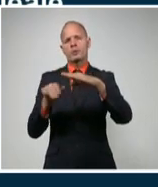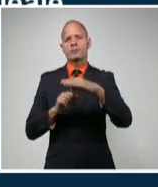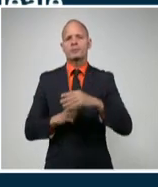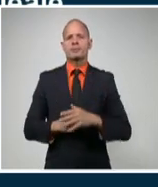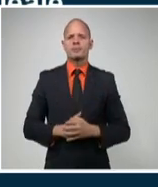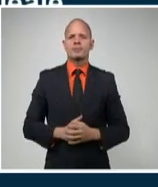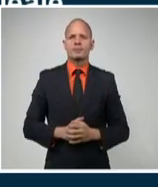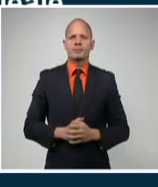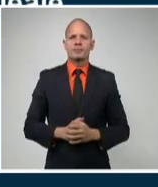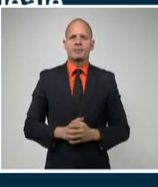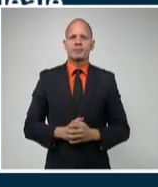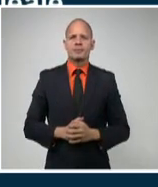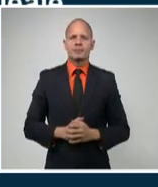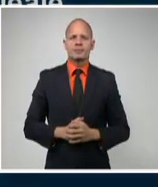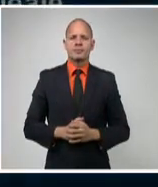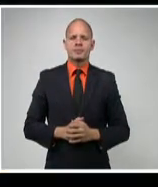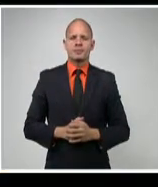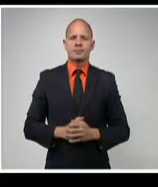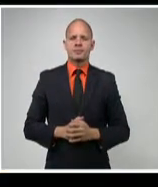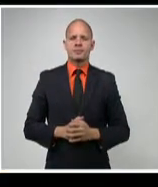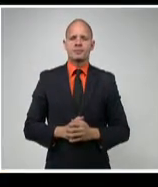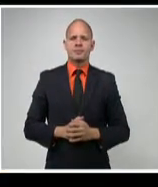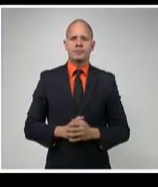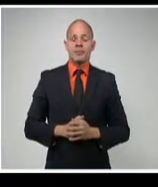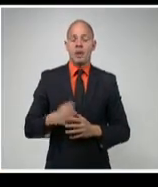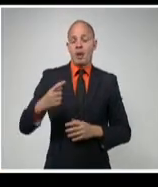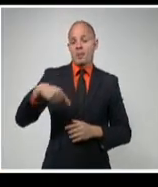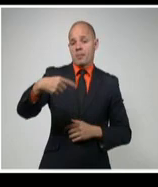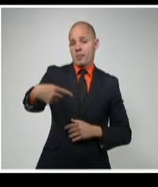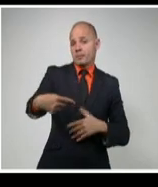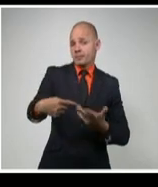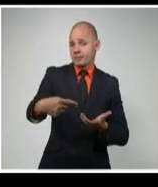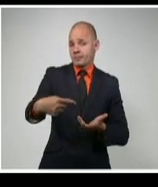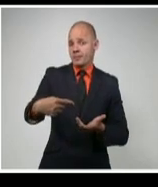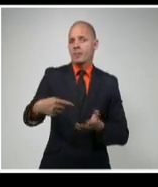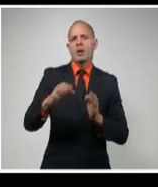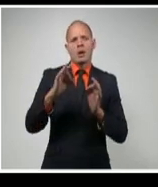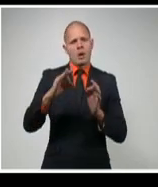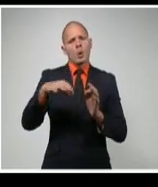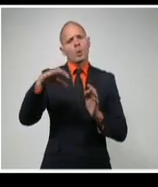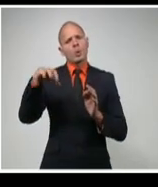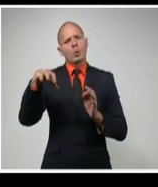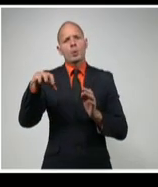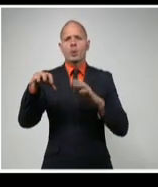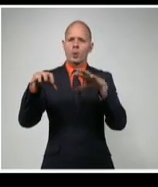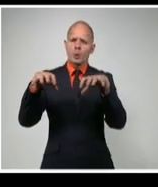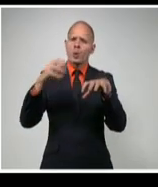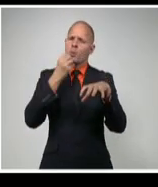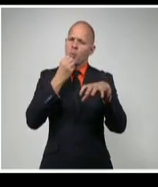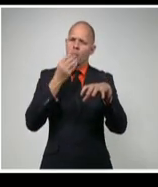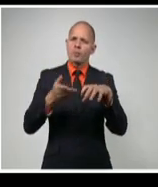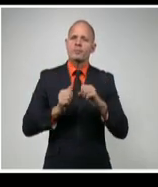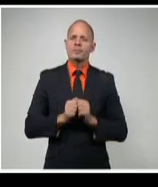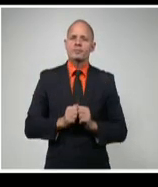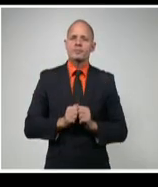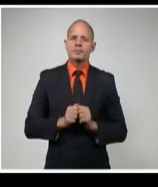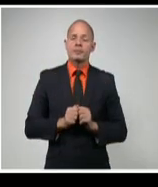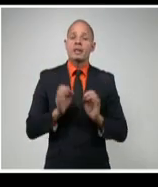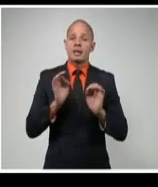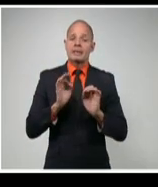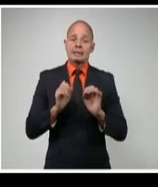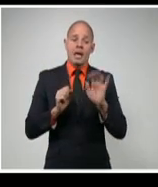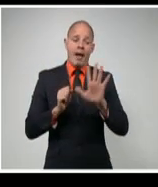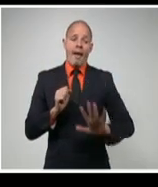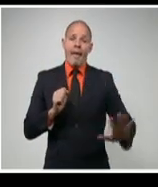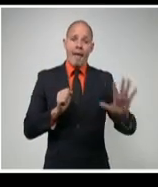todo el litoral sur. Para los próximos tres días se mantiene alguna probabilidad de chubascos y lluvias principalmente en zonas de la costa norte y